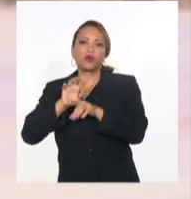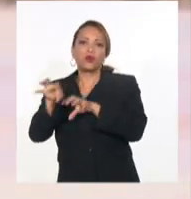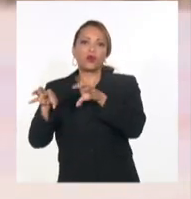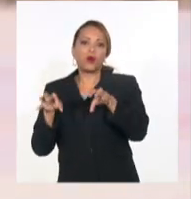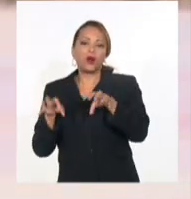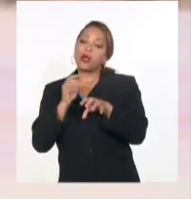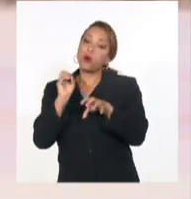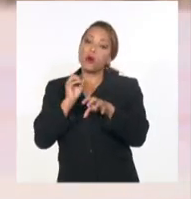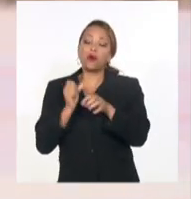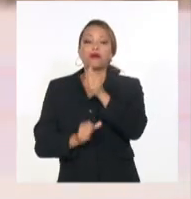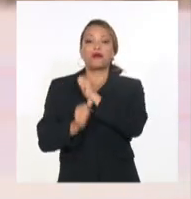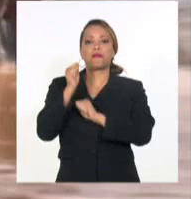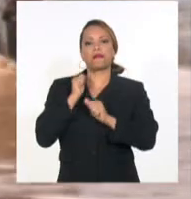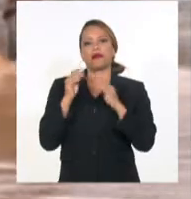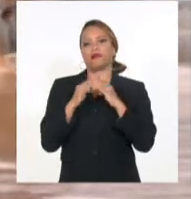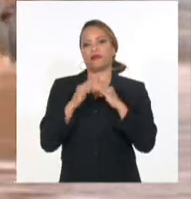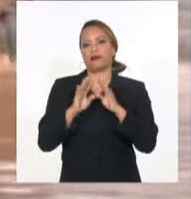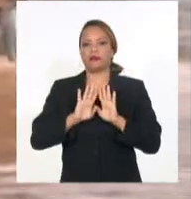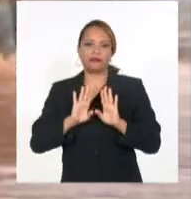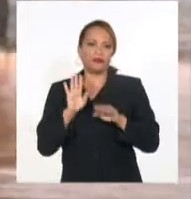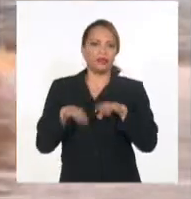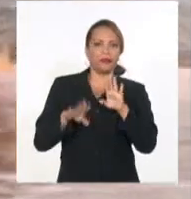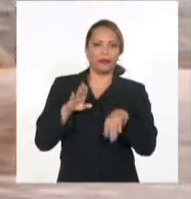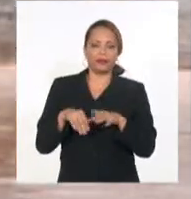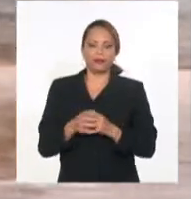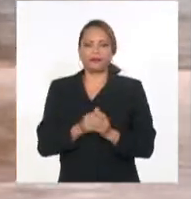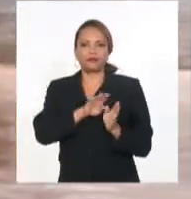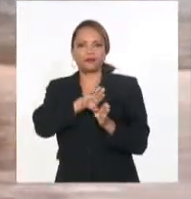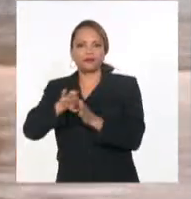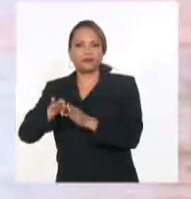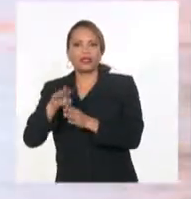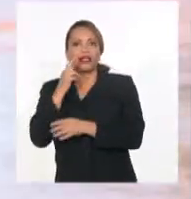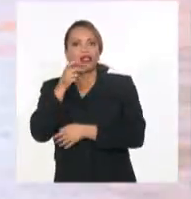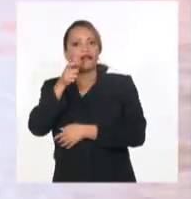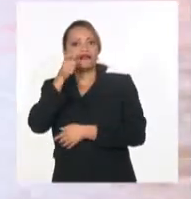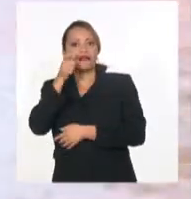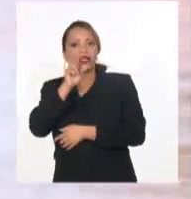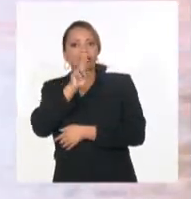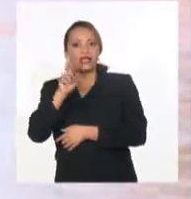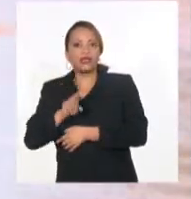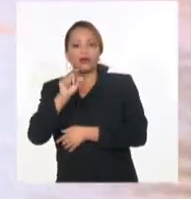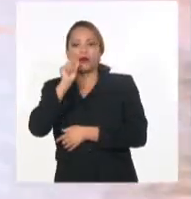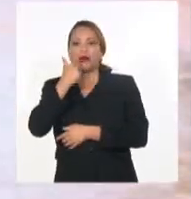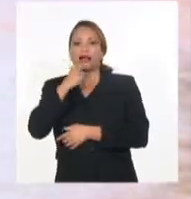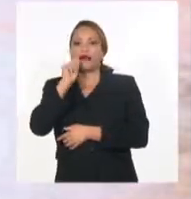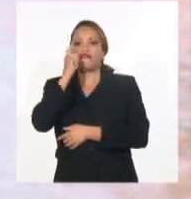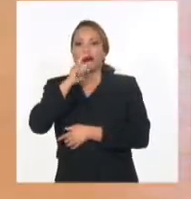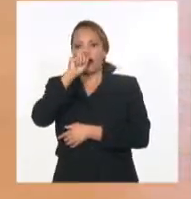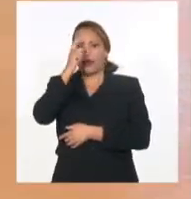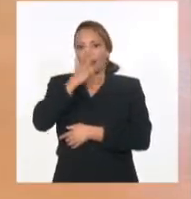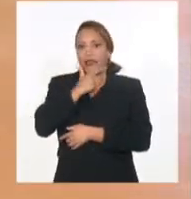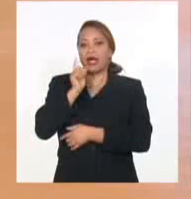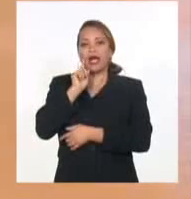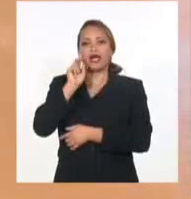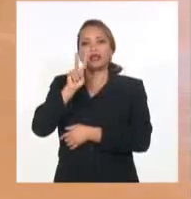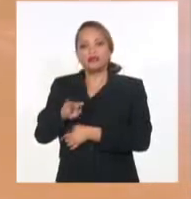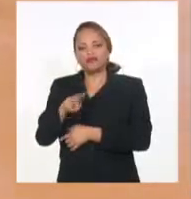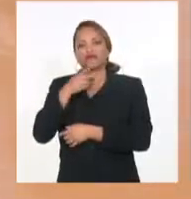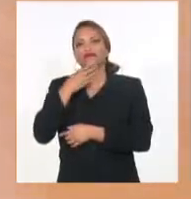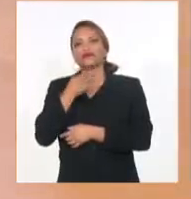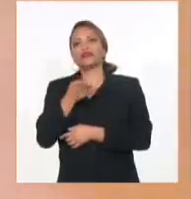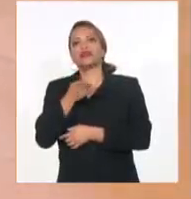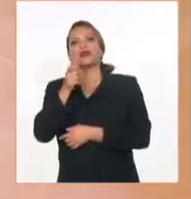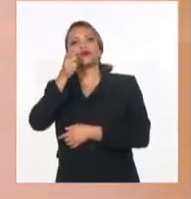retorno de las mismas a sus viviendas. La vigilancia sobre el río Cabaña continúa al tiempo que se adoptan las medidas necesarias para proteger a la población.